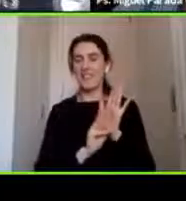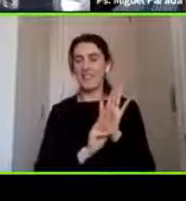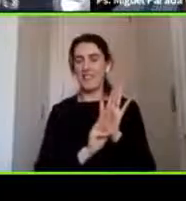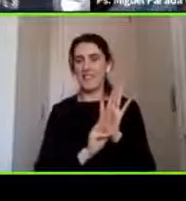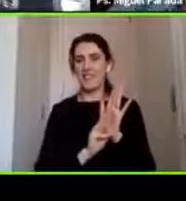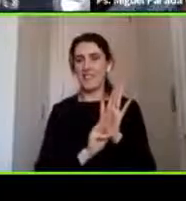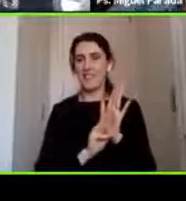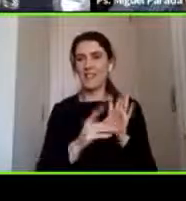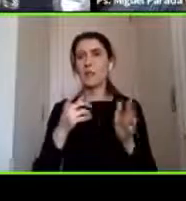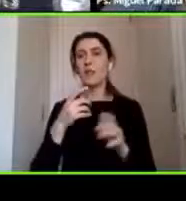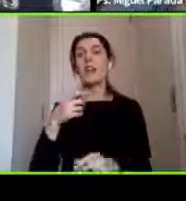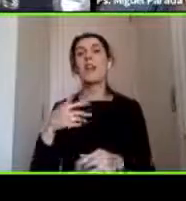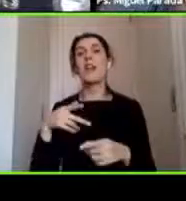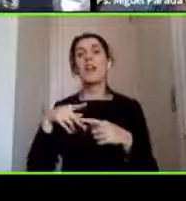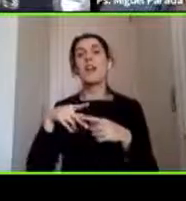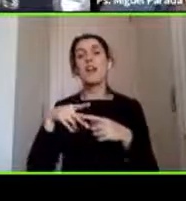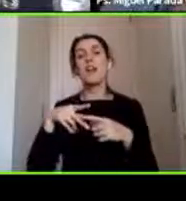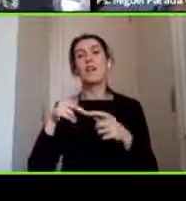responder a esta pregunta